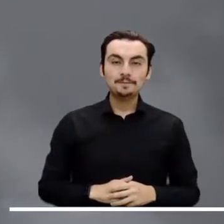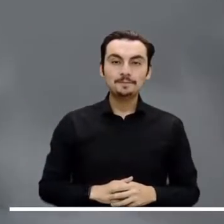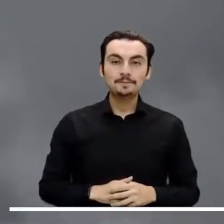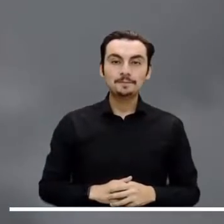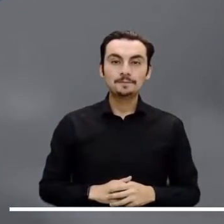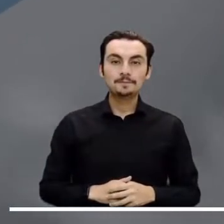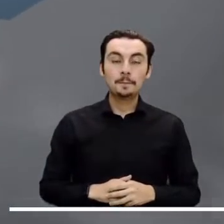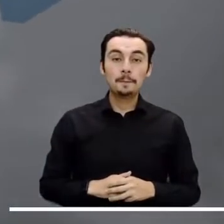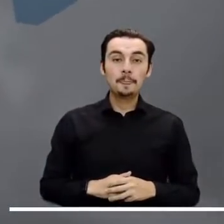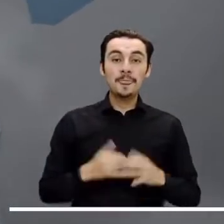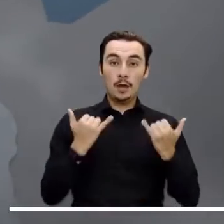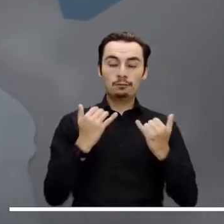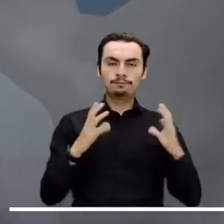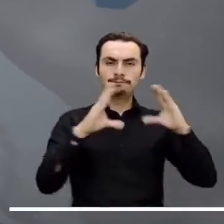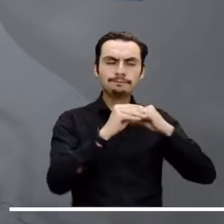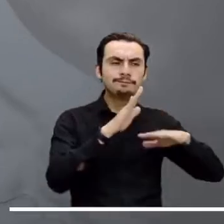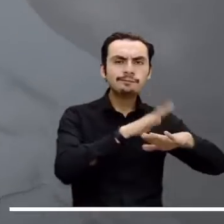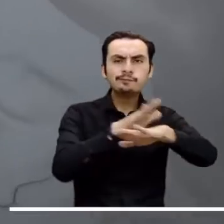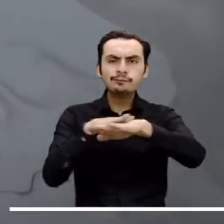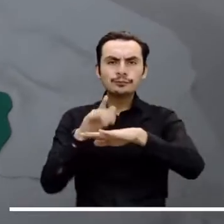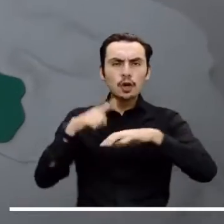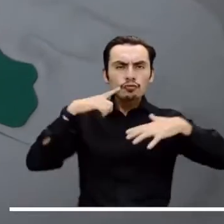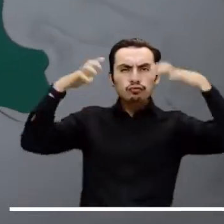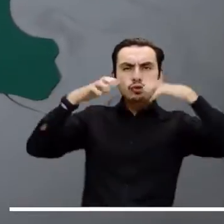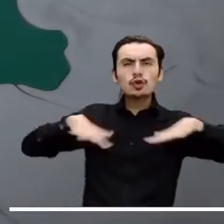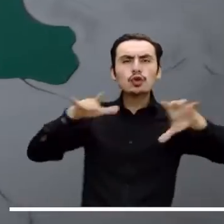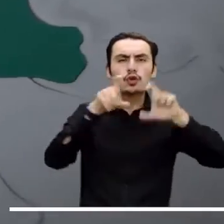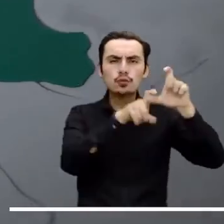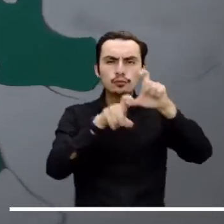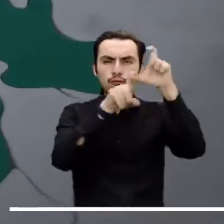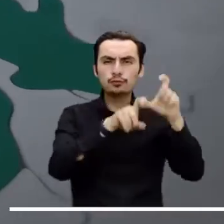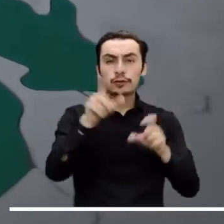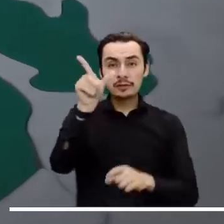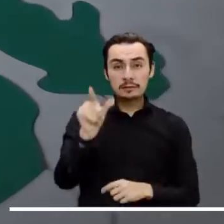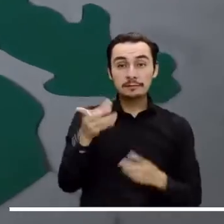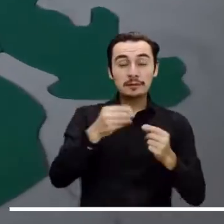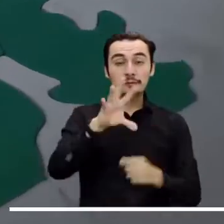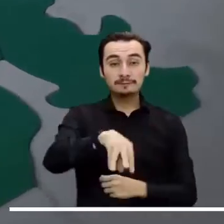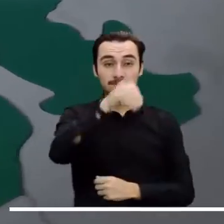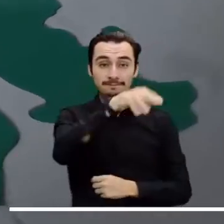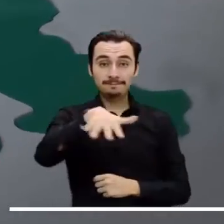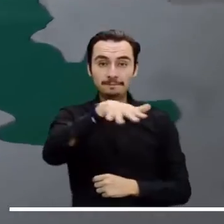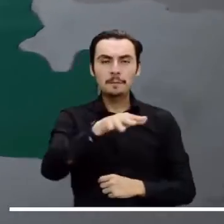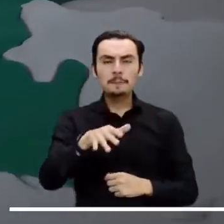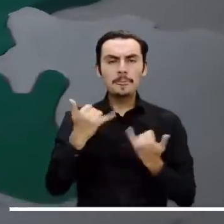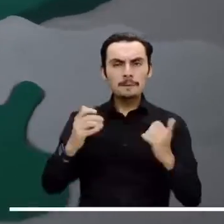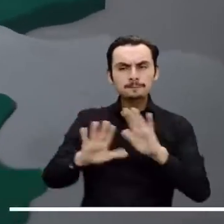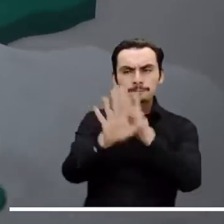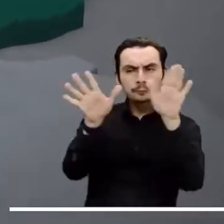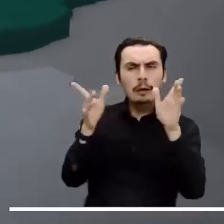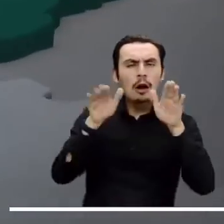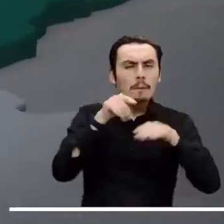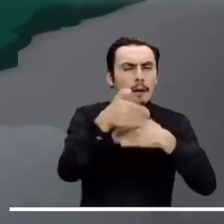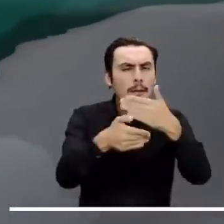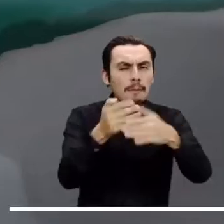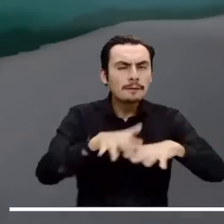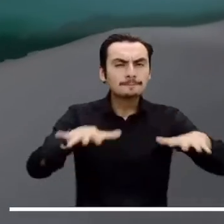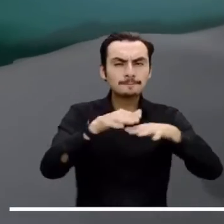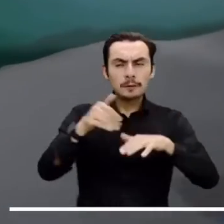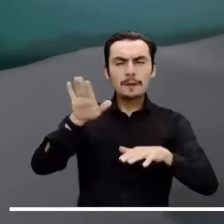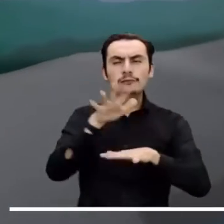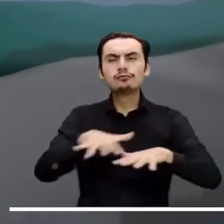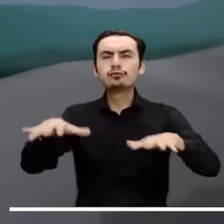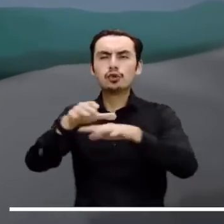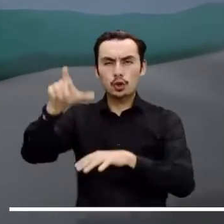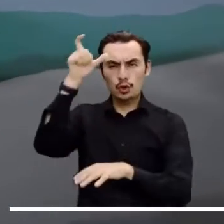Durante la noche se estiman lluvias en La Guajira, Cesar y Magdalena. Durante la madrugada las precipitaciones se concentrarían